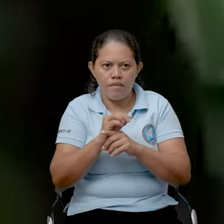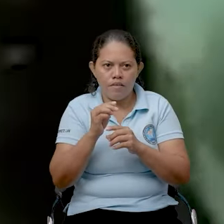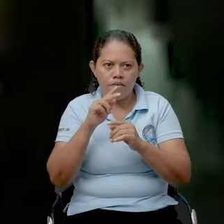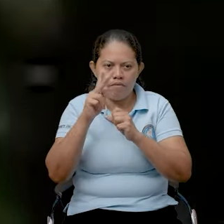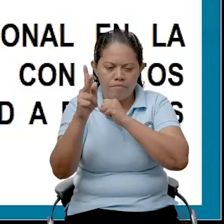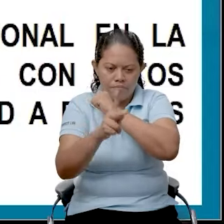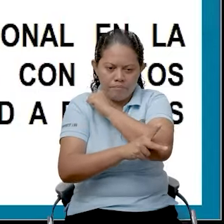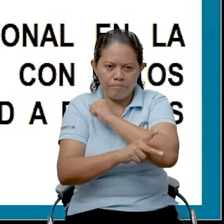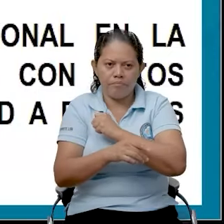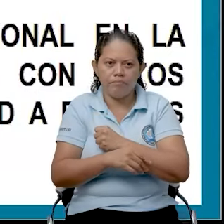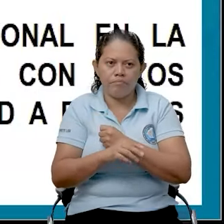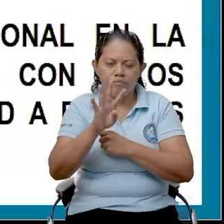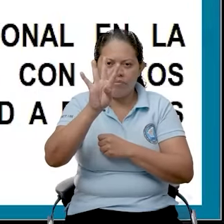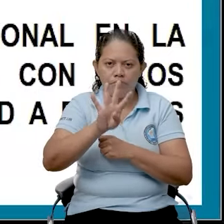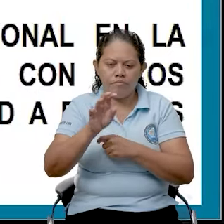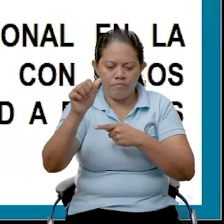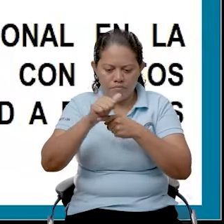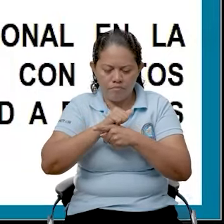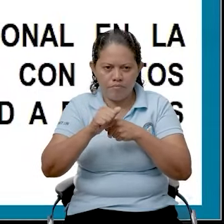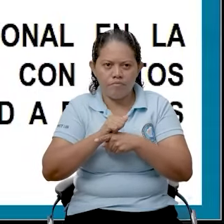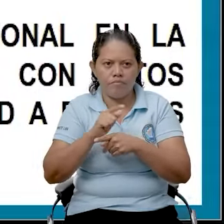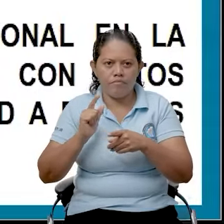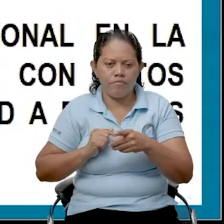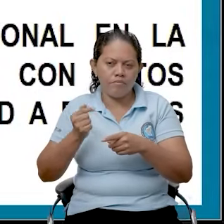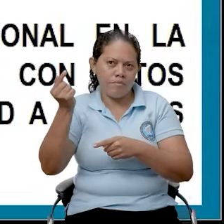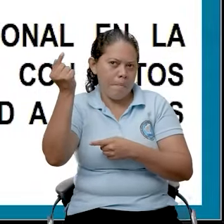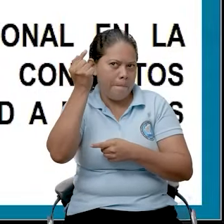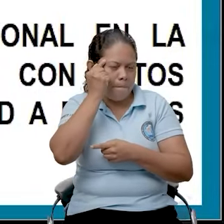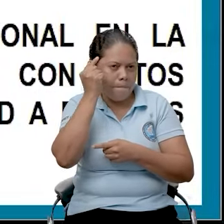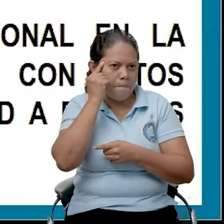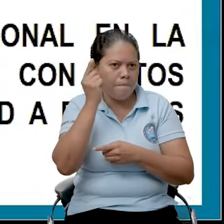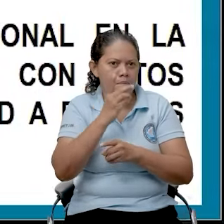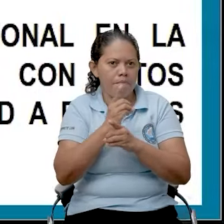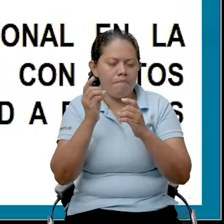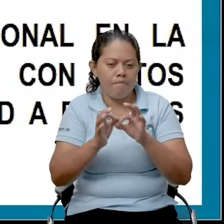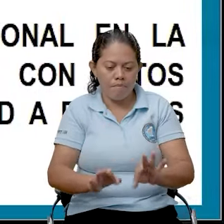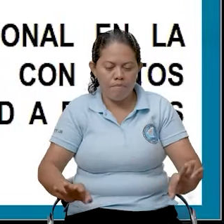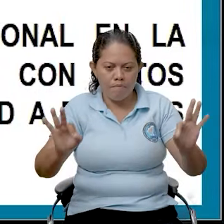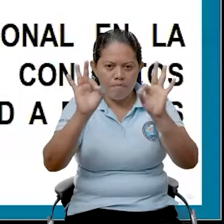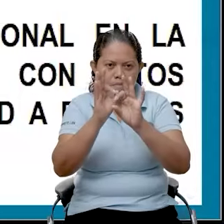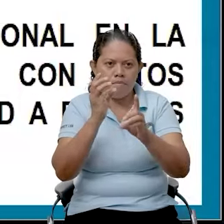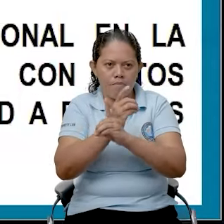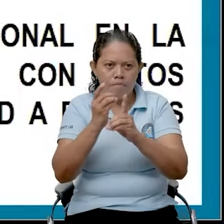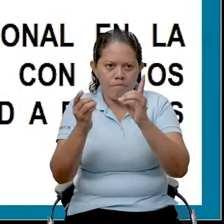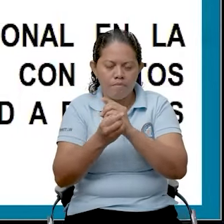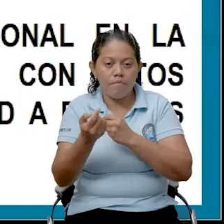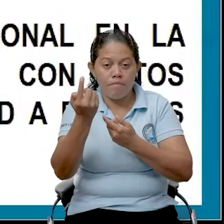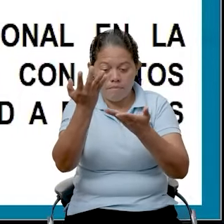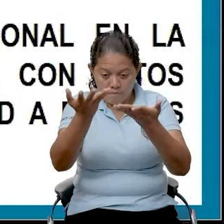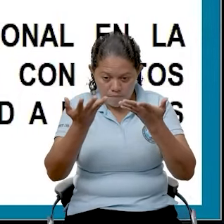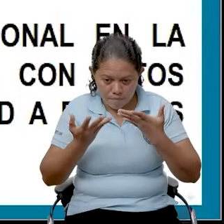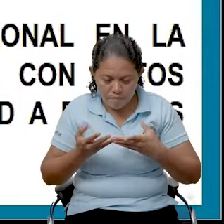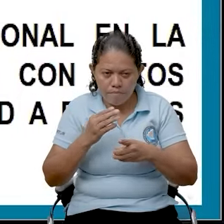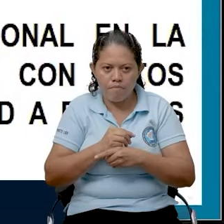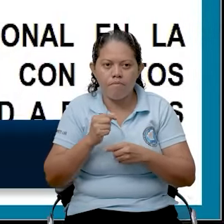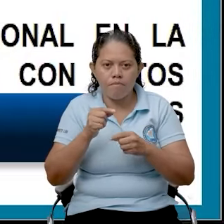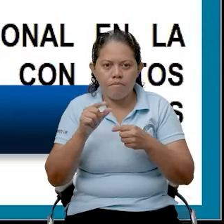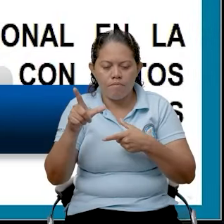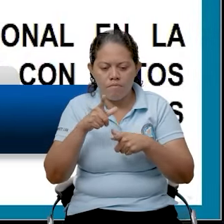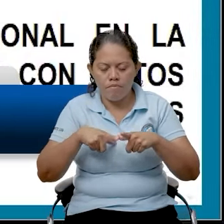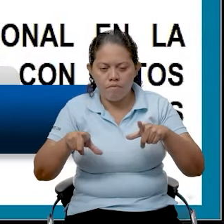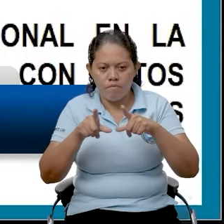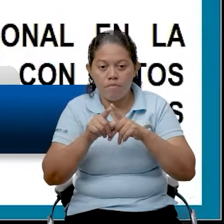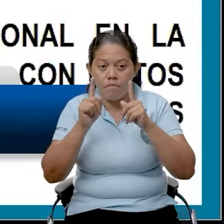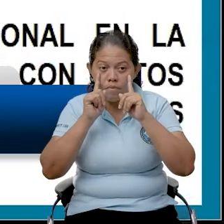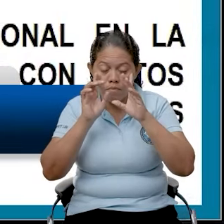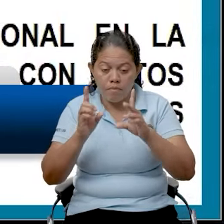en el país. En este cuarto ejercicio tenemos que pensar en la importancia que se tiene que dar a los aspectos de